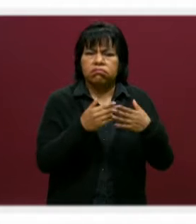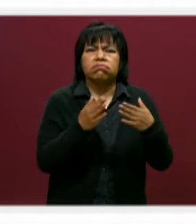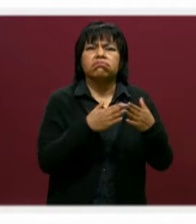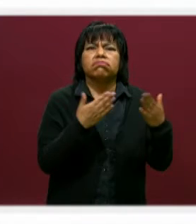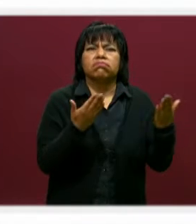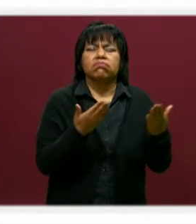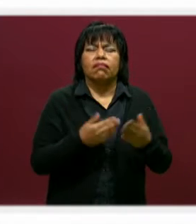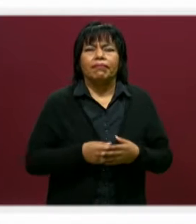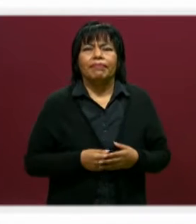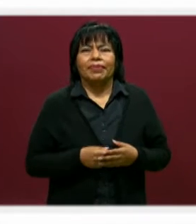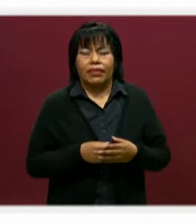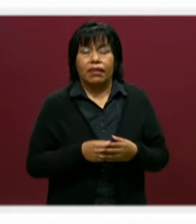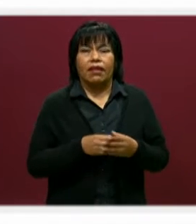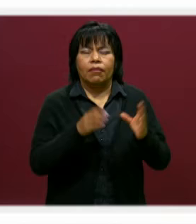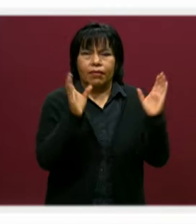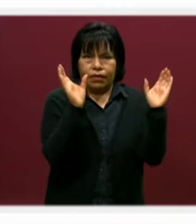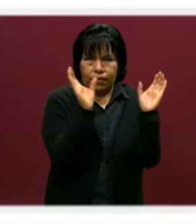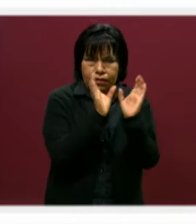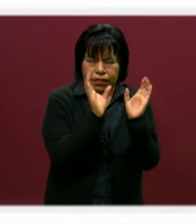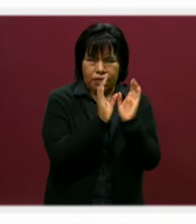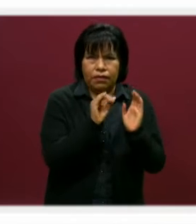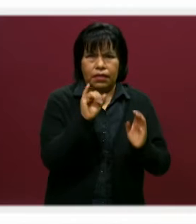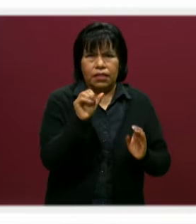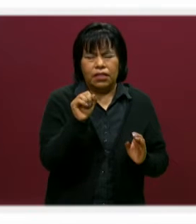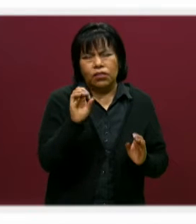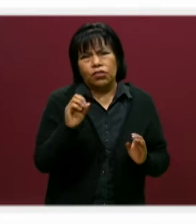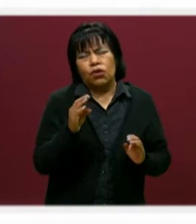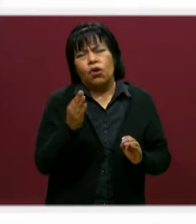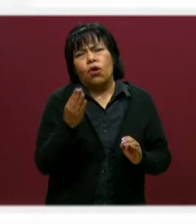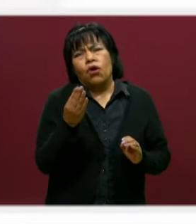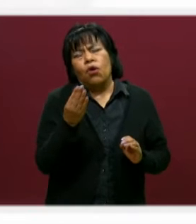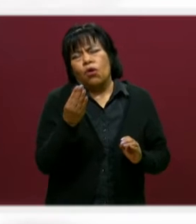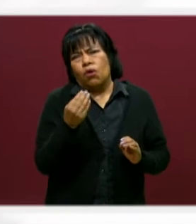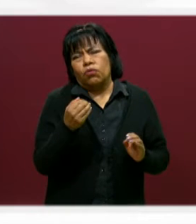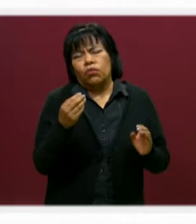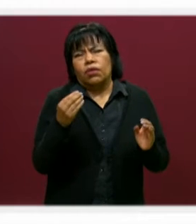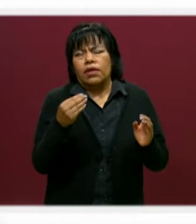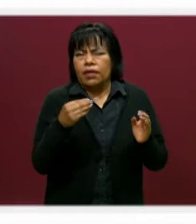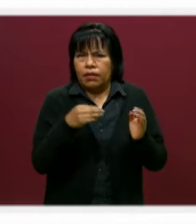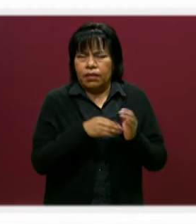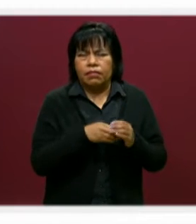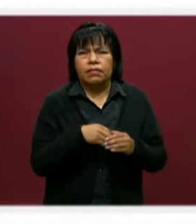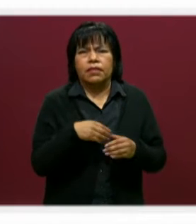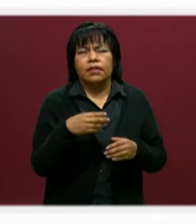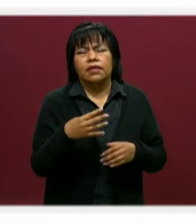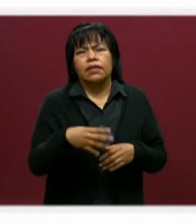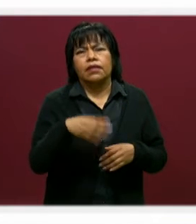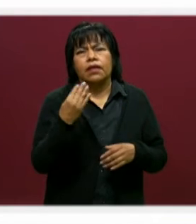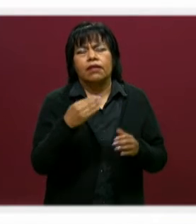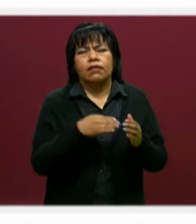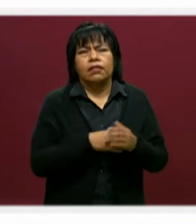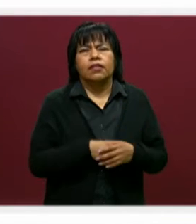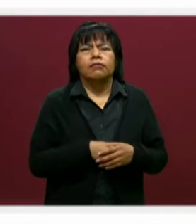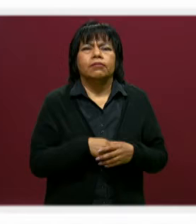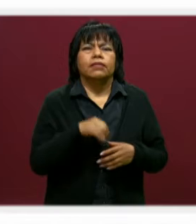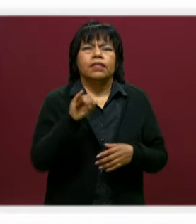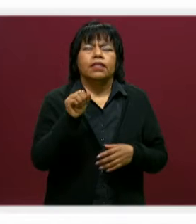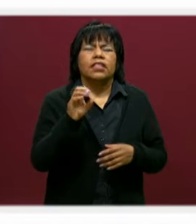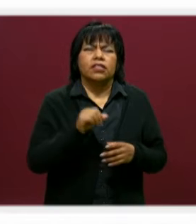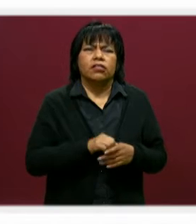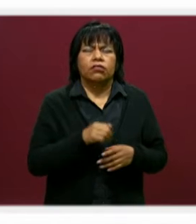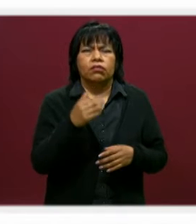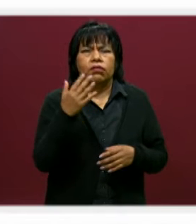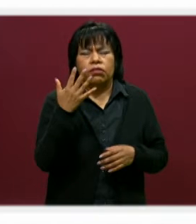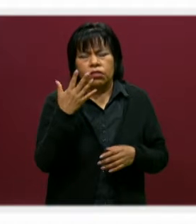También tenemos certificaciones ISO 9000, ISO 14000, ISO 50001. ¿Esas normalmente a qué se